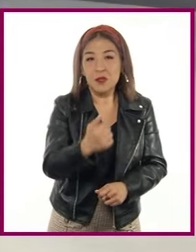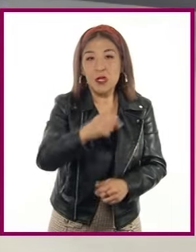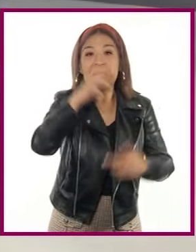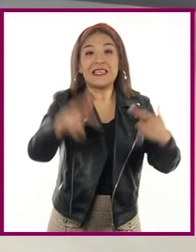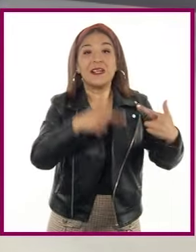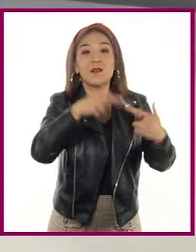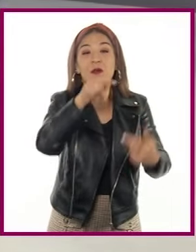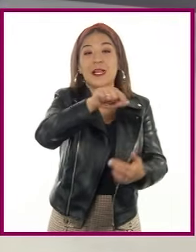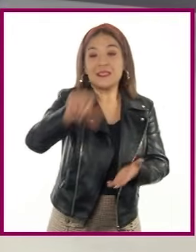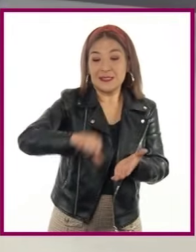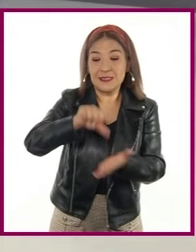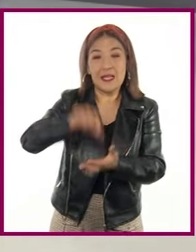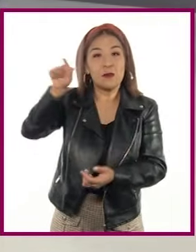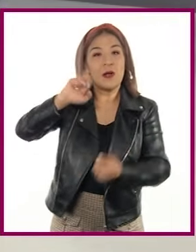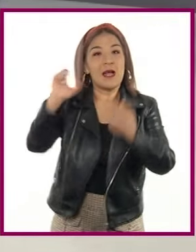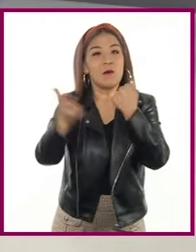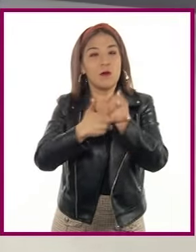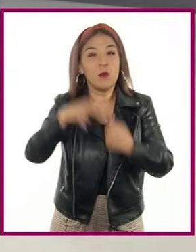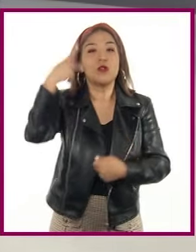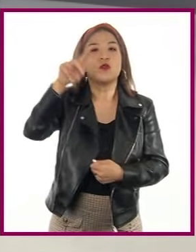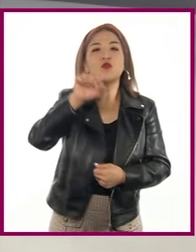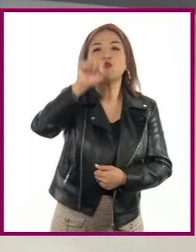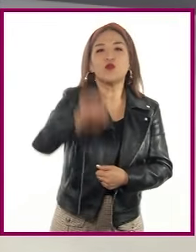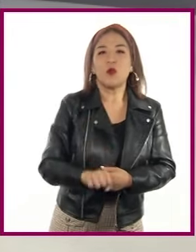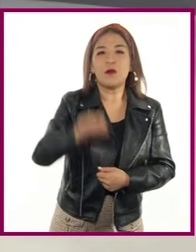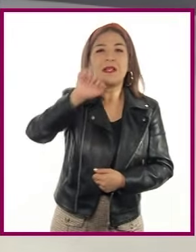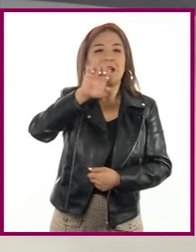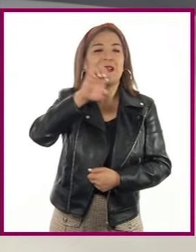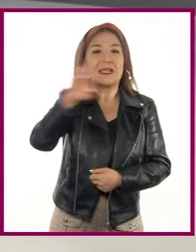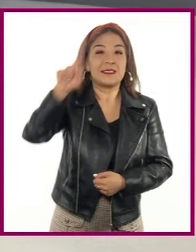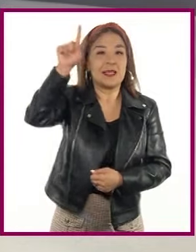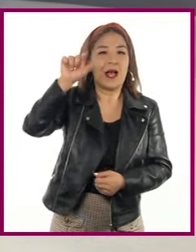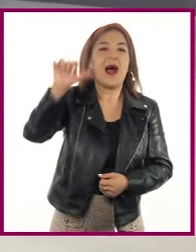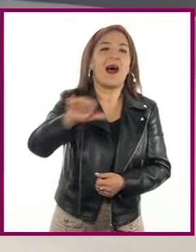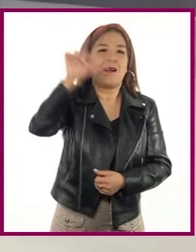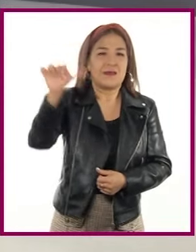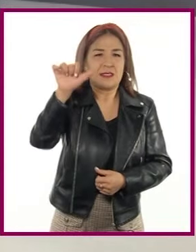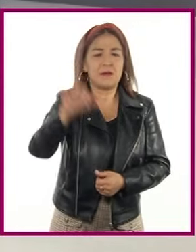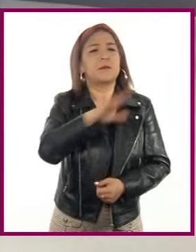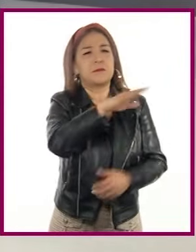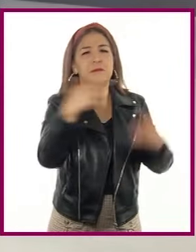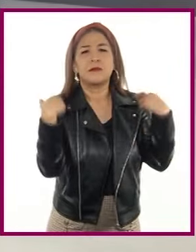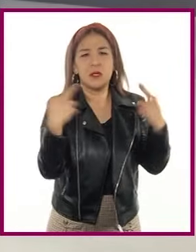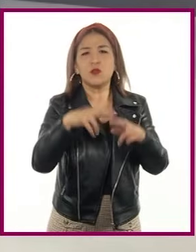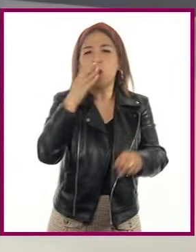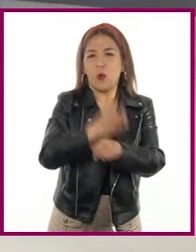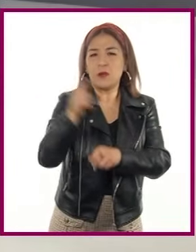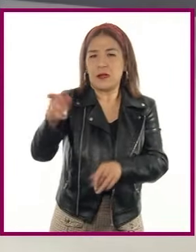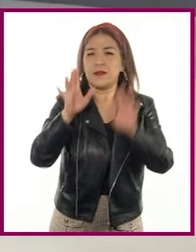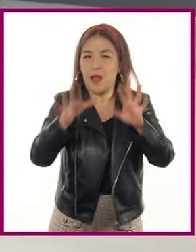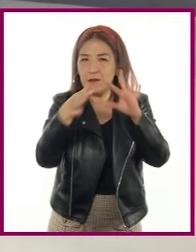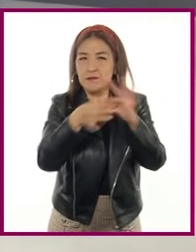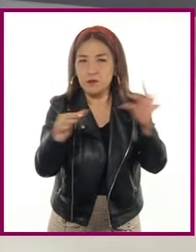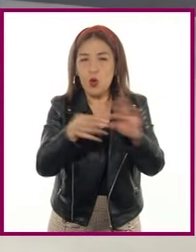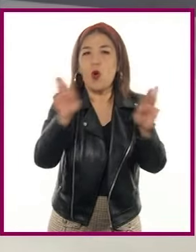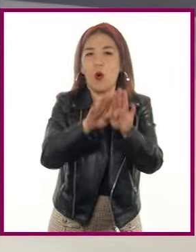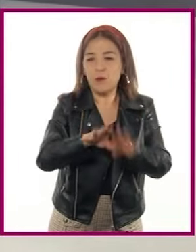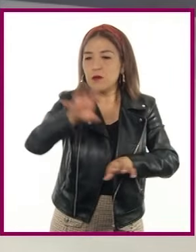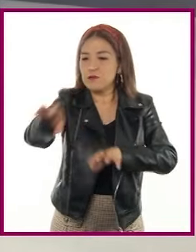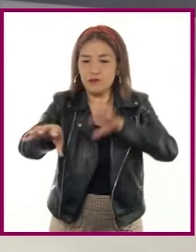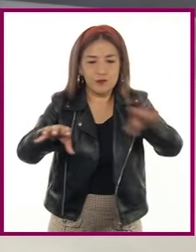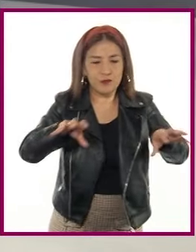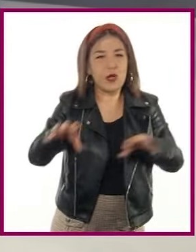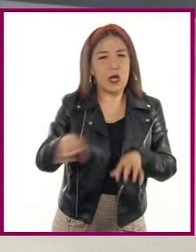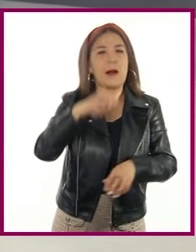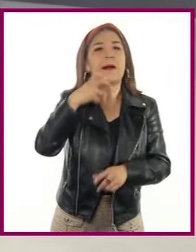regiones del centro de Europa y sureste de Asia. Maestro, ya vimos cómo es que se distribuye la población y me